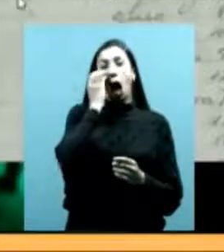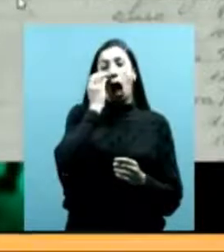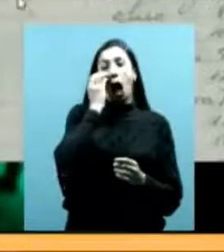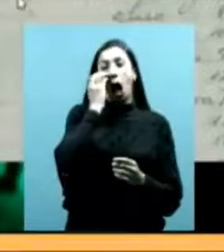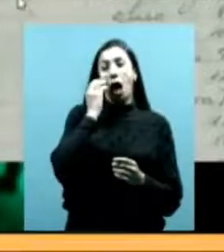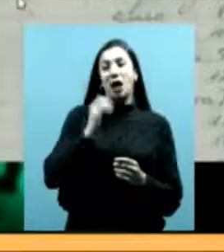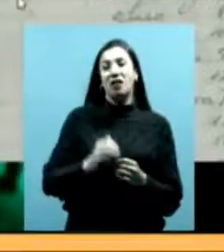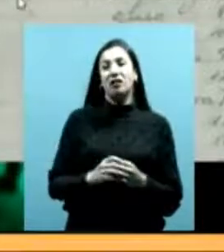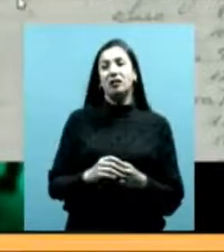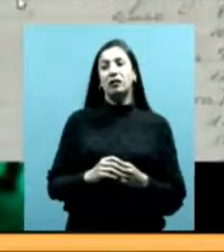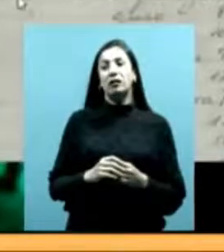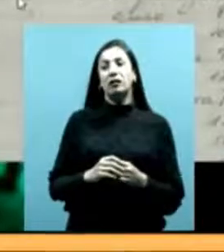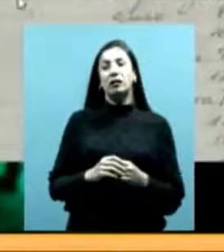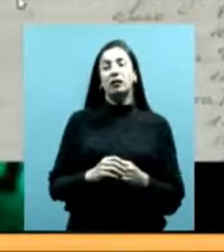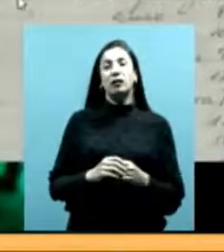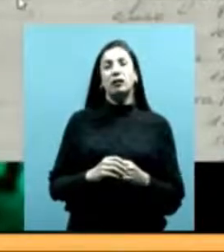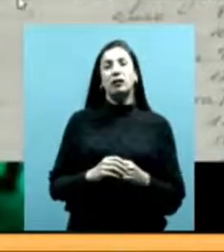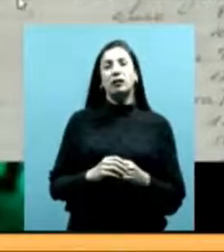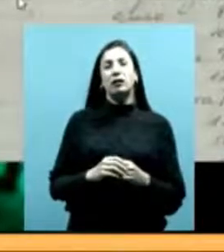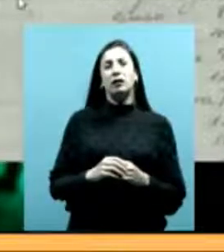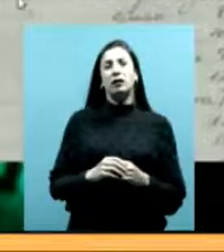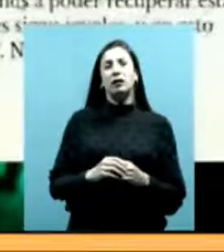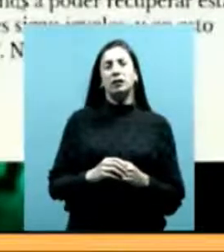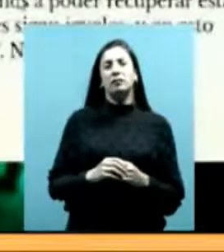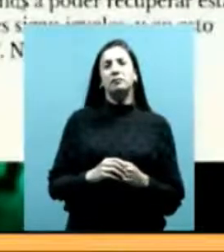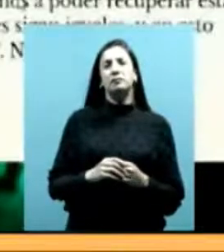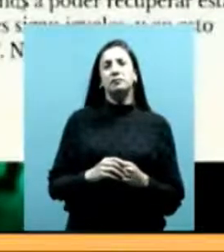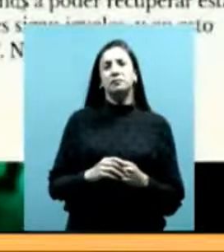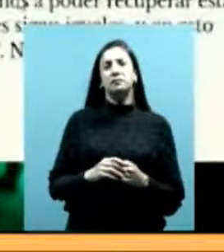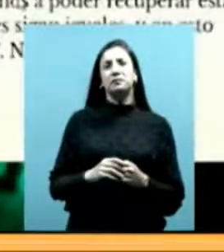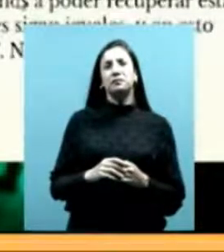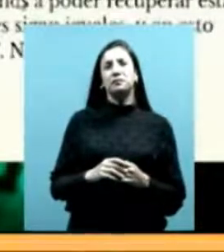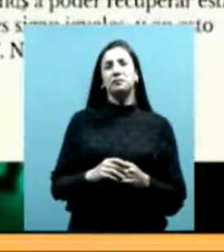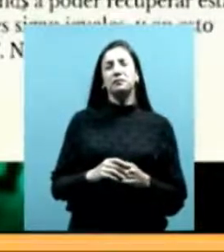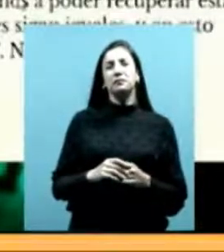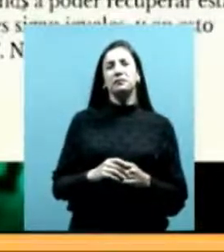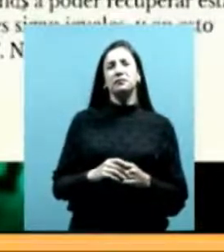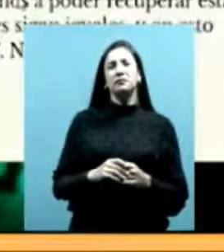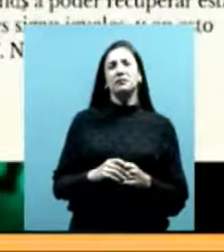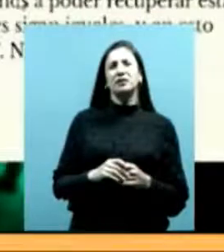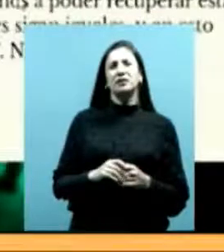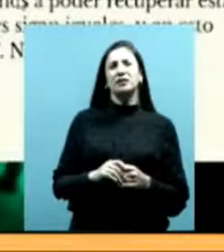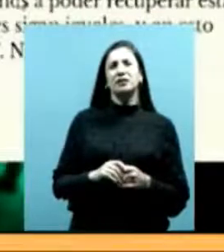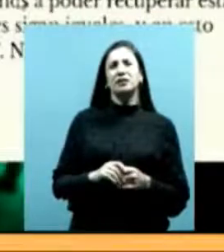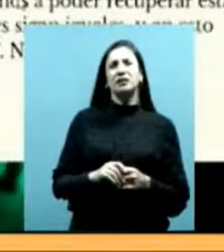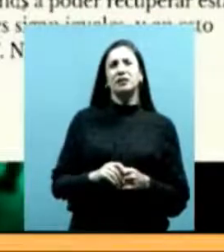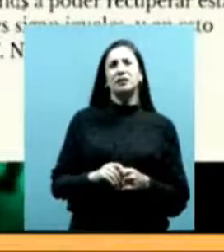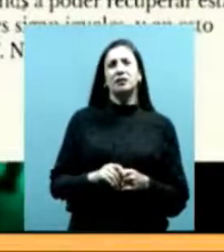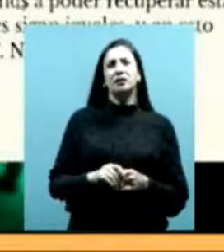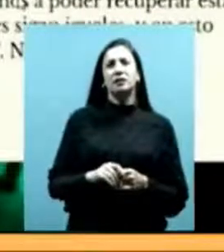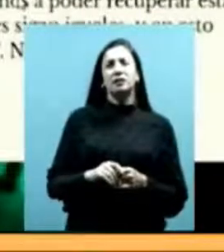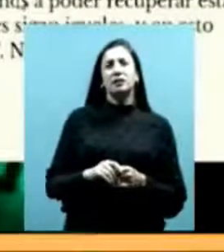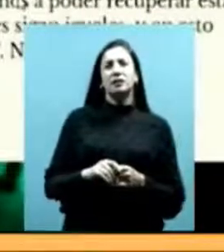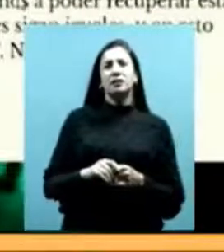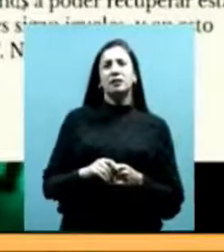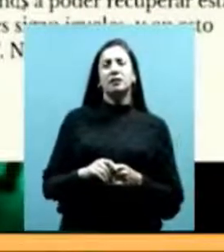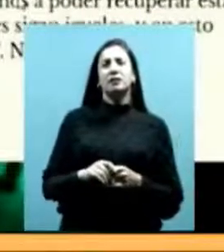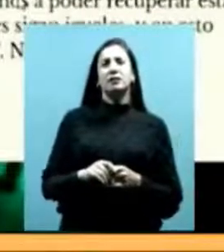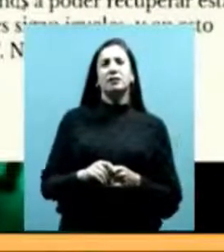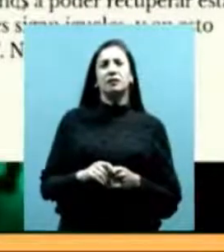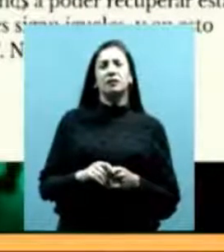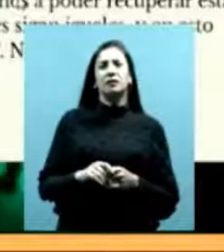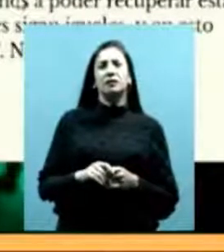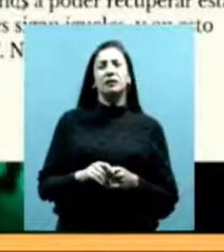principio. A través de la usura. Voy a mencionar algunas otras frases que me parecían también muy